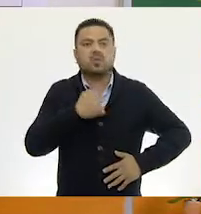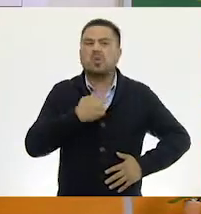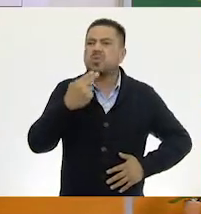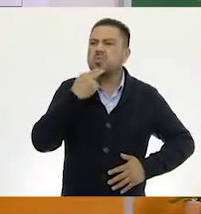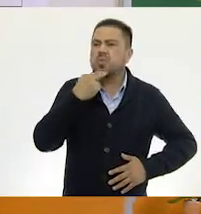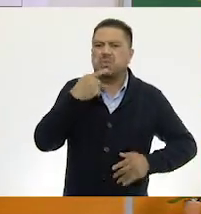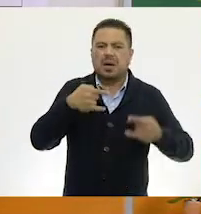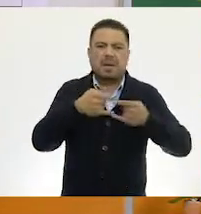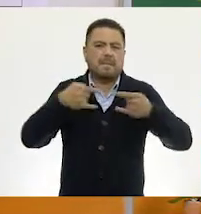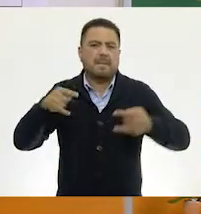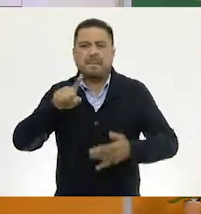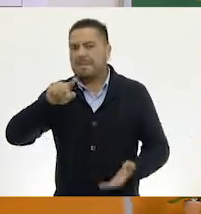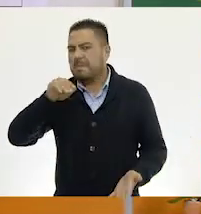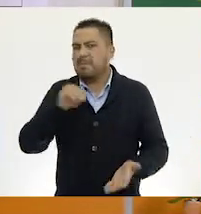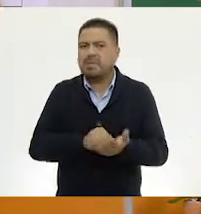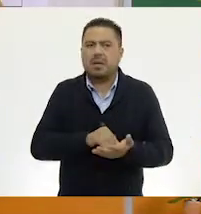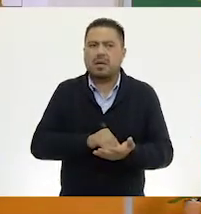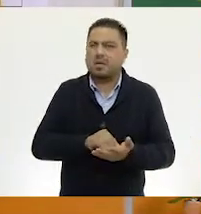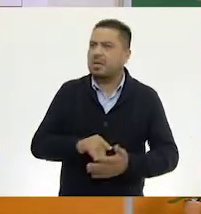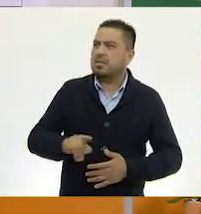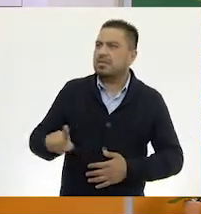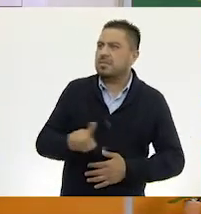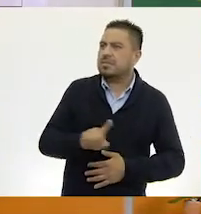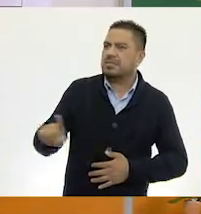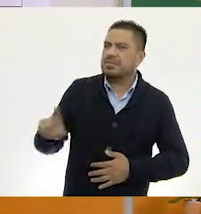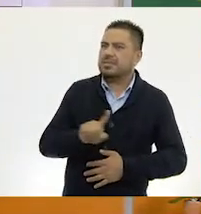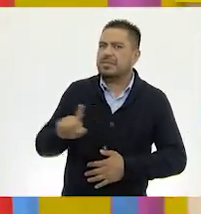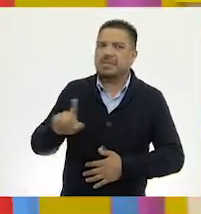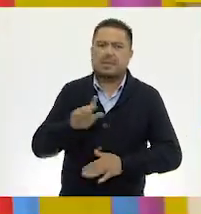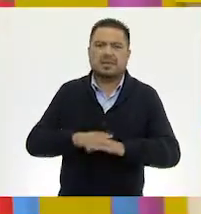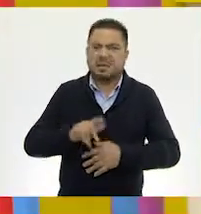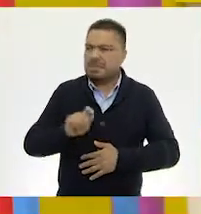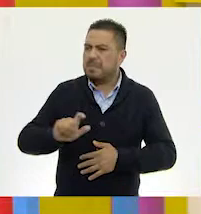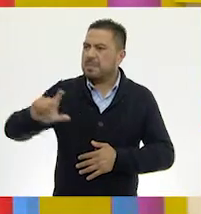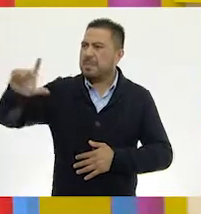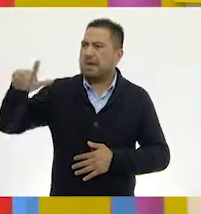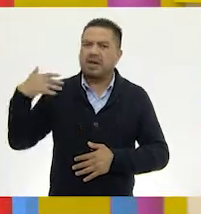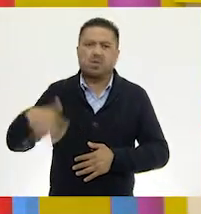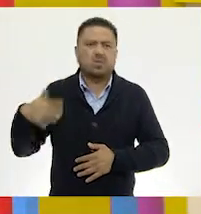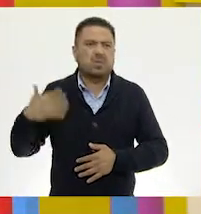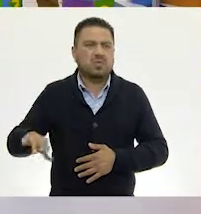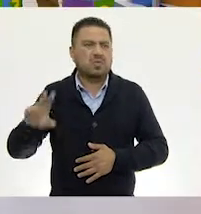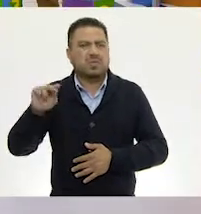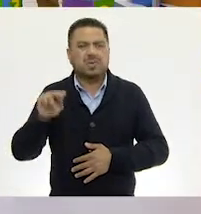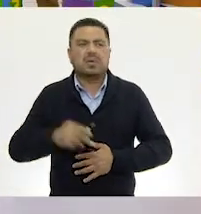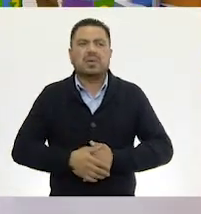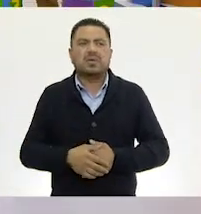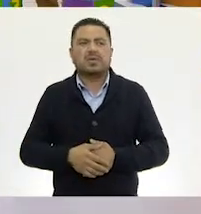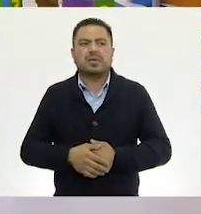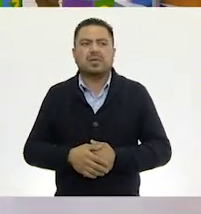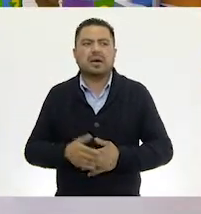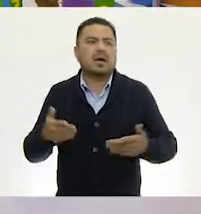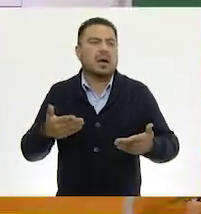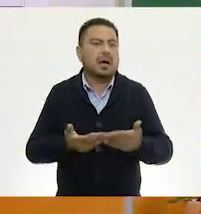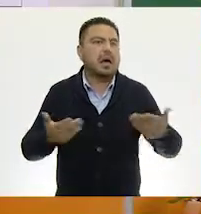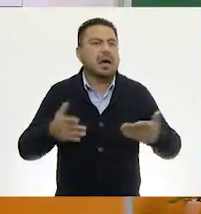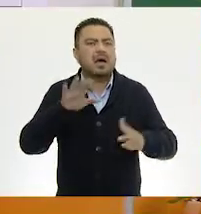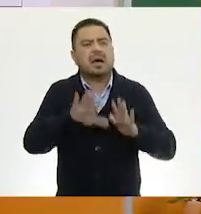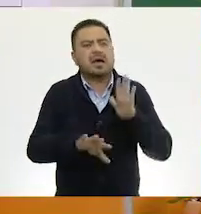un billete de 1,000? No. No, no. Está muy grande, Lelo. Dice que están muy grandes. Está muy grande. Muy bien. Entonces,